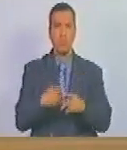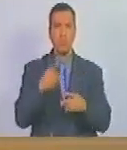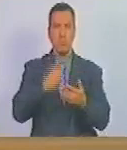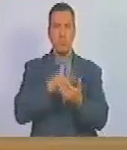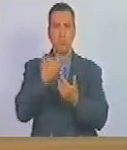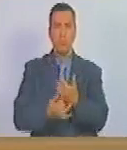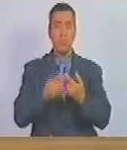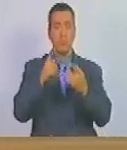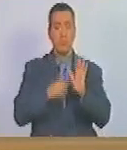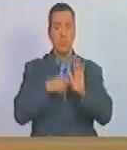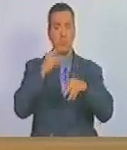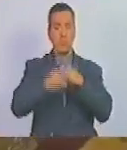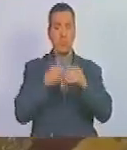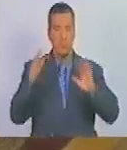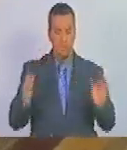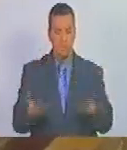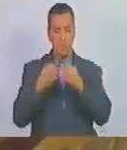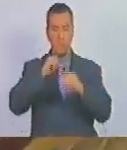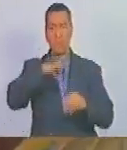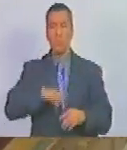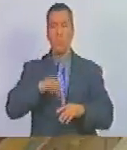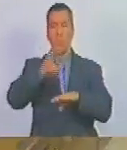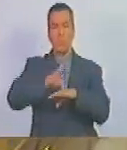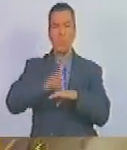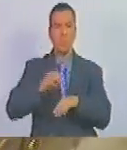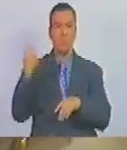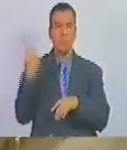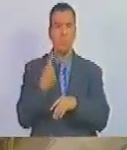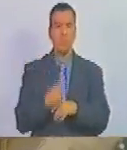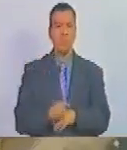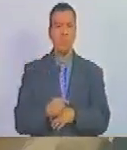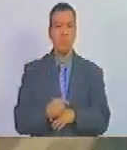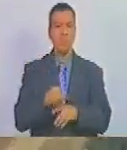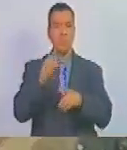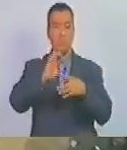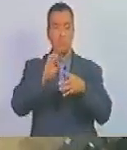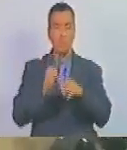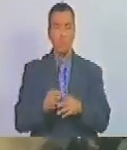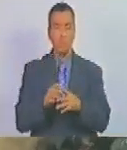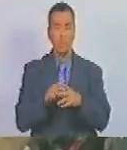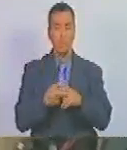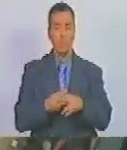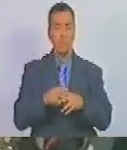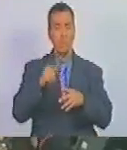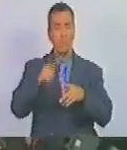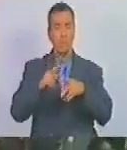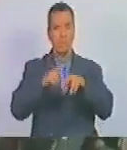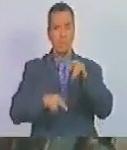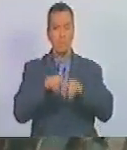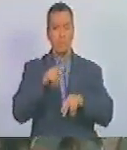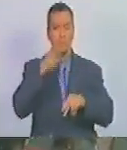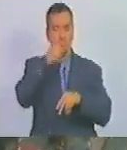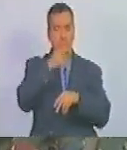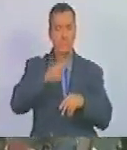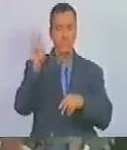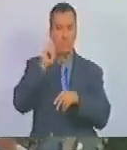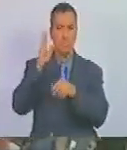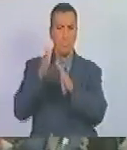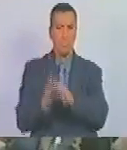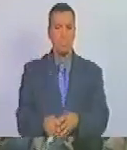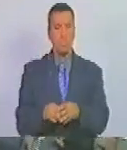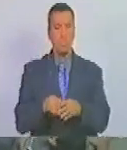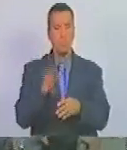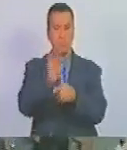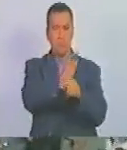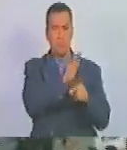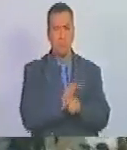y programas dirigidos a promover la historia de la ciudad de Caracas como herramienta fundamental para la formación del pueblo venezolano en